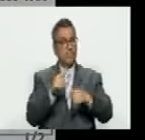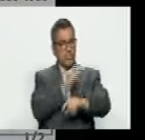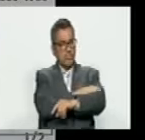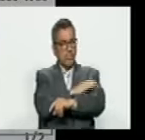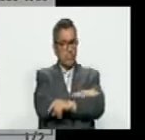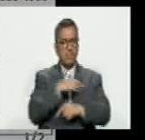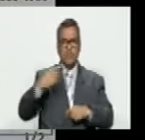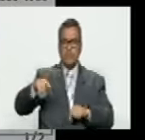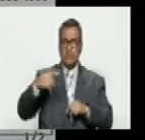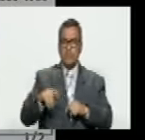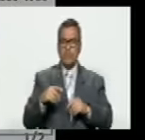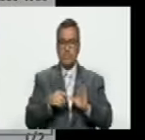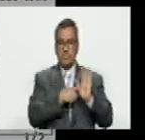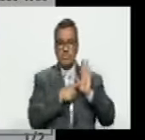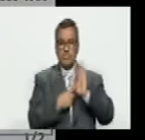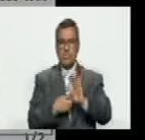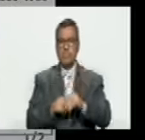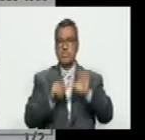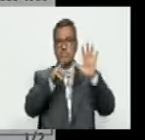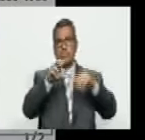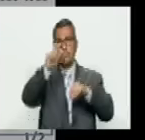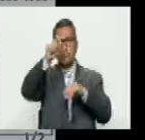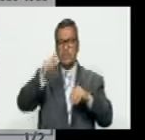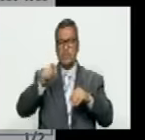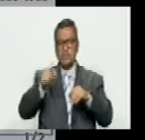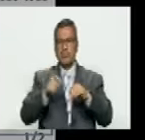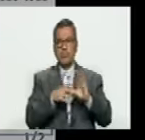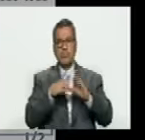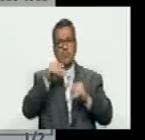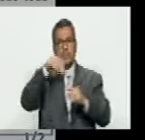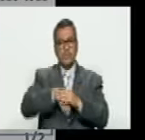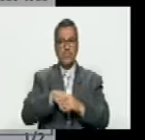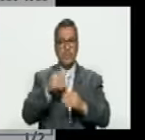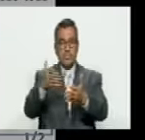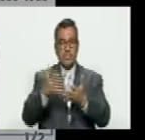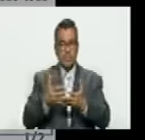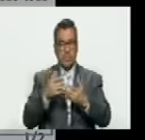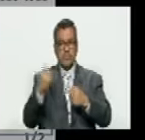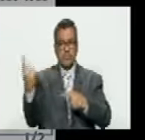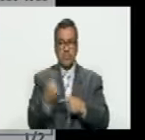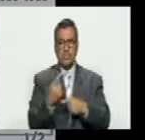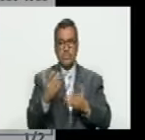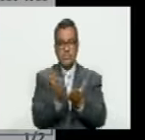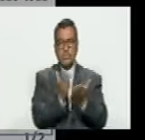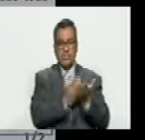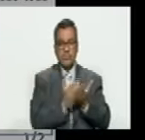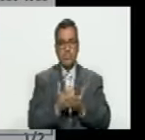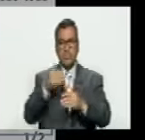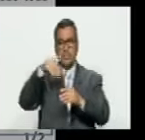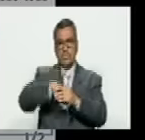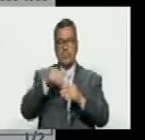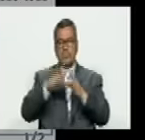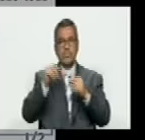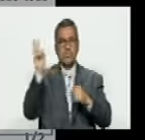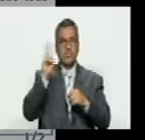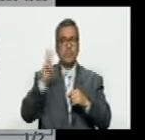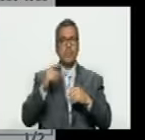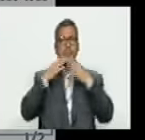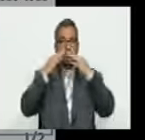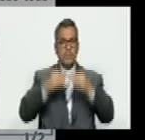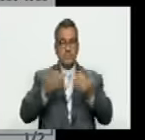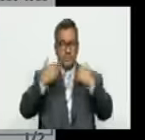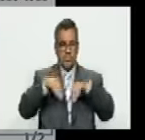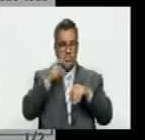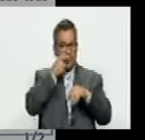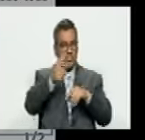oposición democrática ha publicado más 80% de las actas de escrutinio recibidas directamente de los colegios electorales de toda Venezuela y dice más abajo